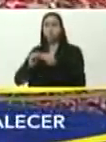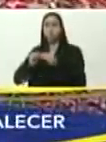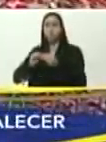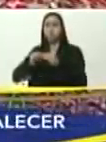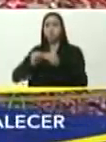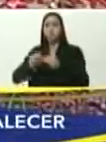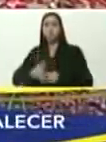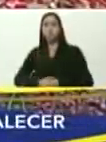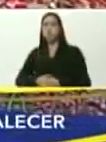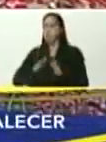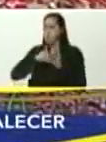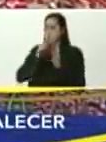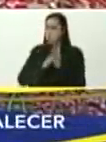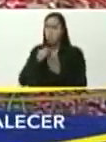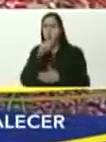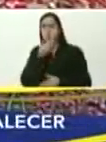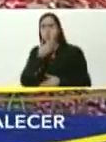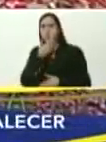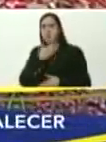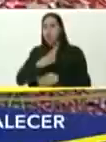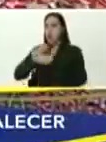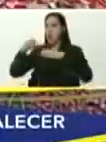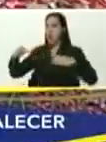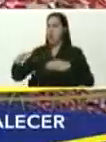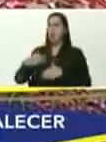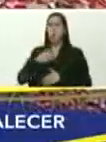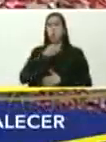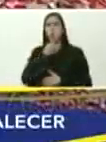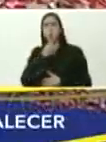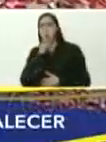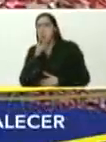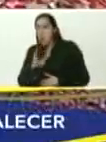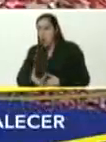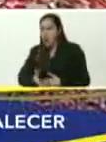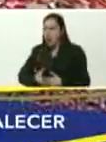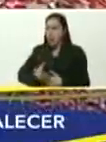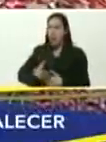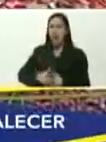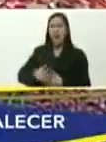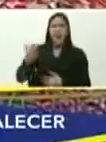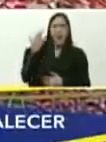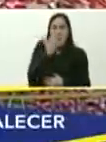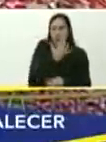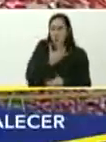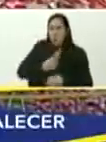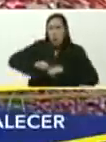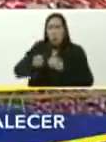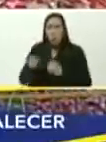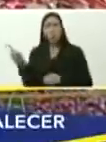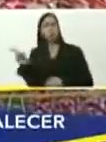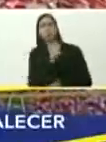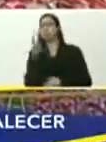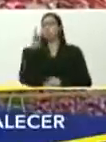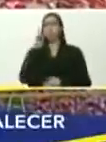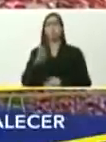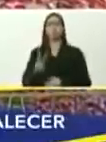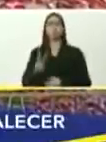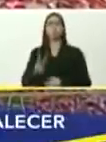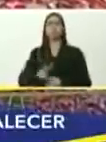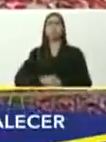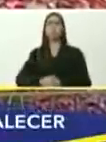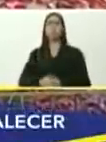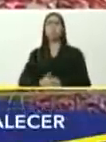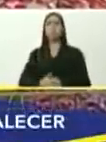se pinta bonita, no quiero ver unidades mal pintadas, o con vidrios rotos en la calle, no quiero, no quiero,